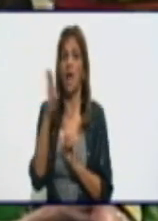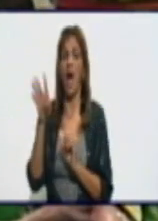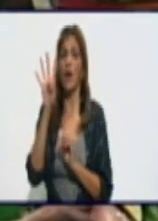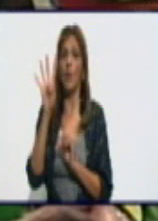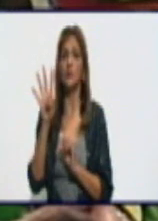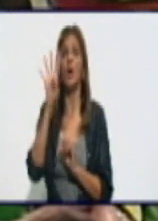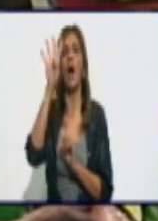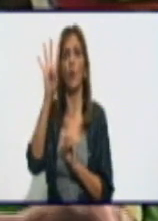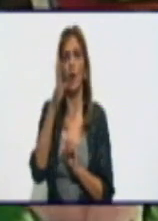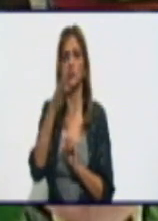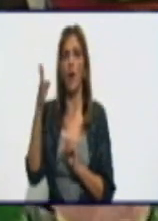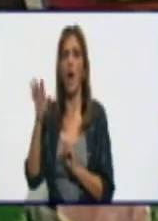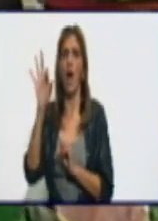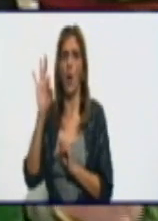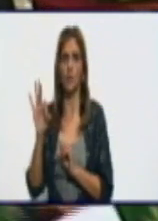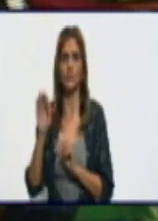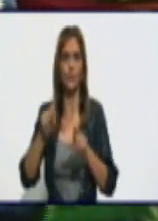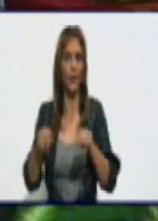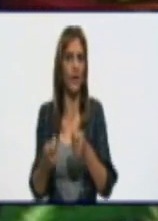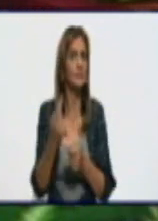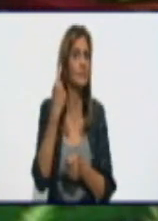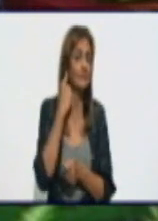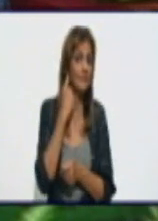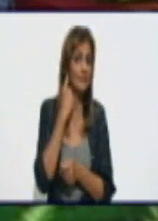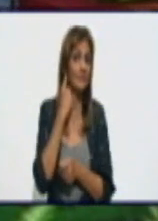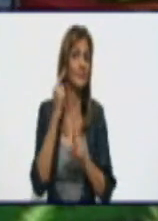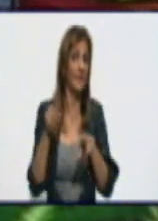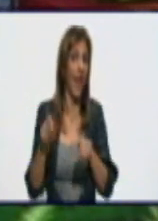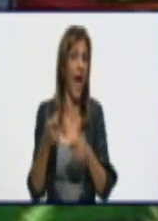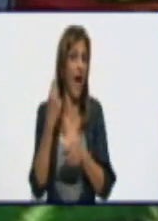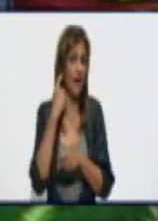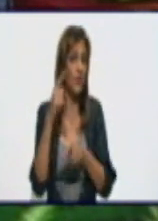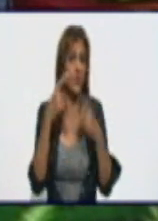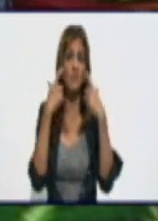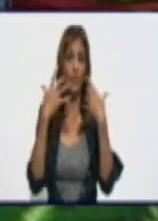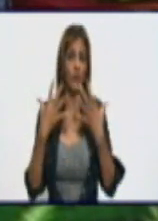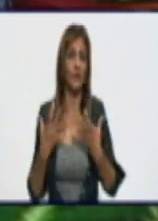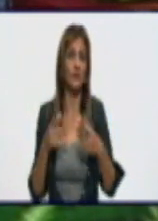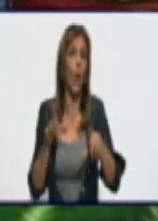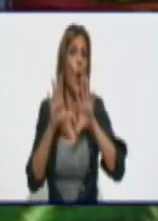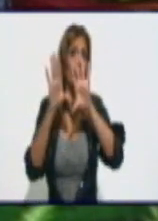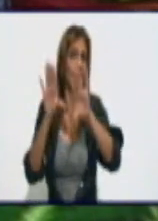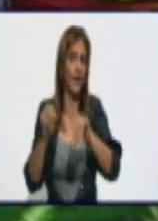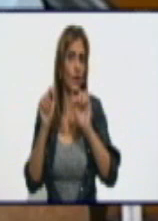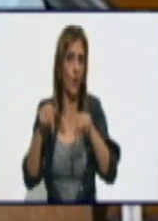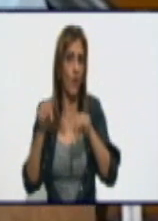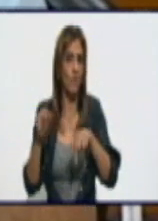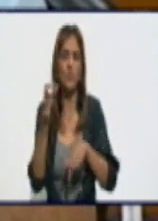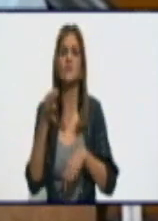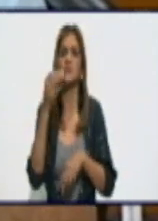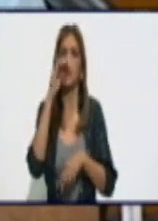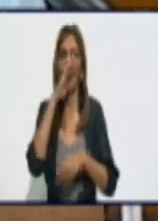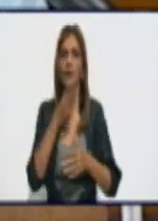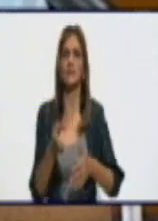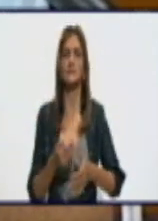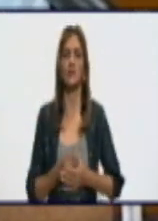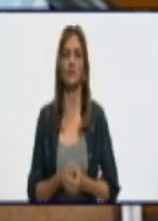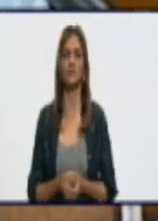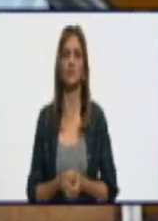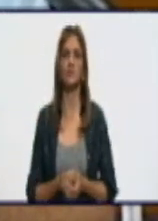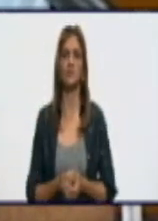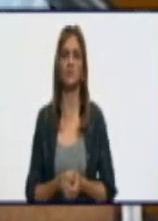por la radio en Guisa. Es el poder que tiene la radio local. Sí, Yunel. Como tú citabas,